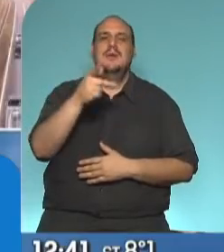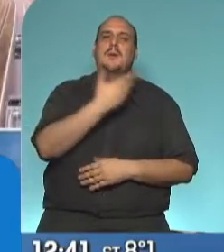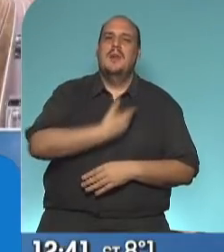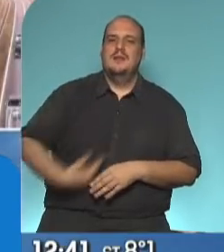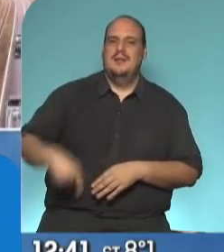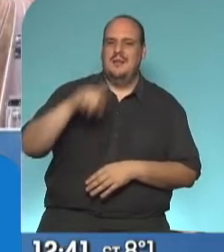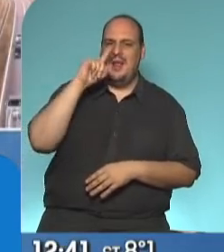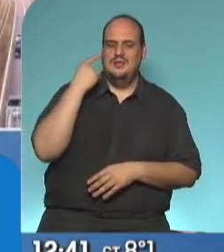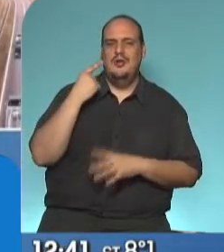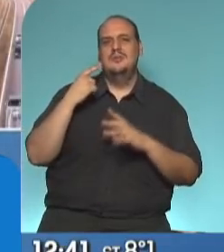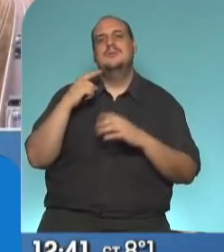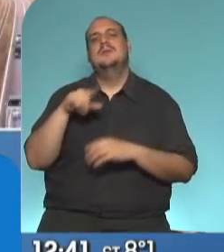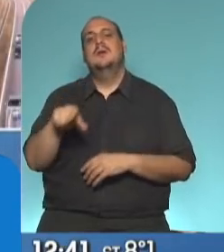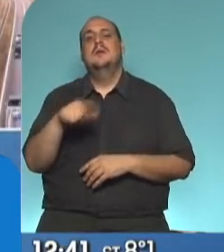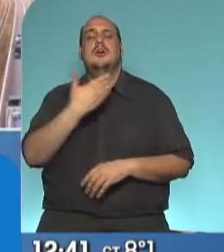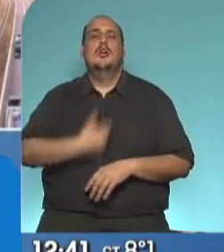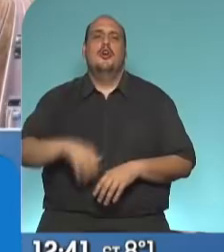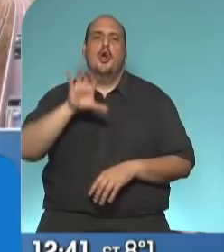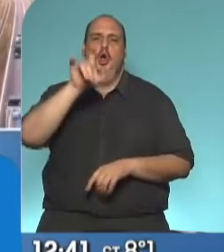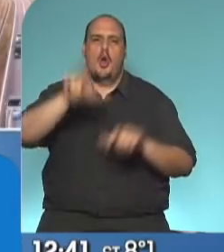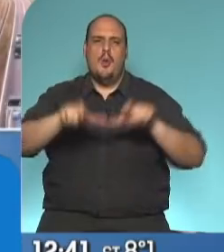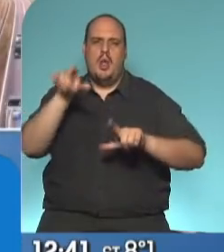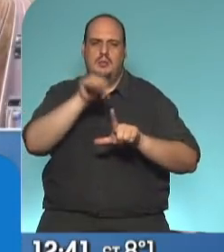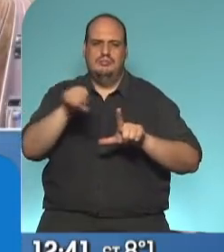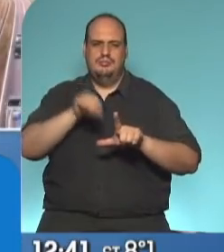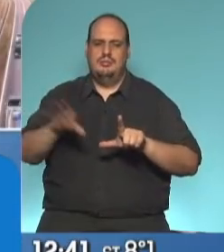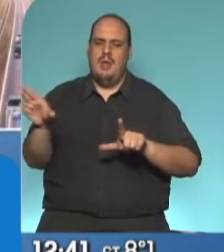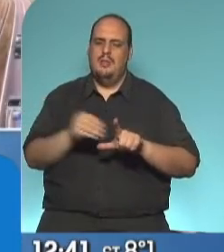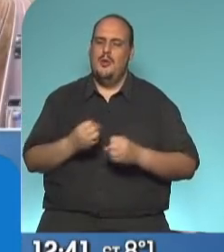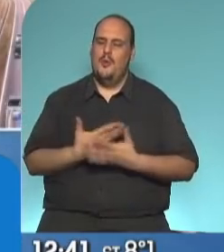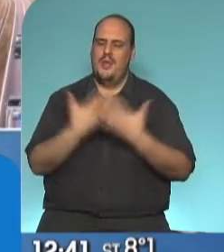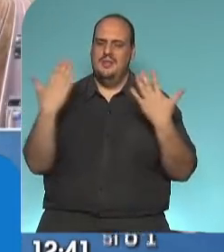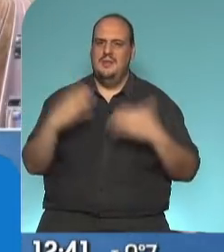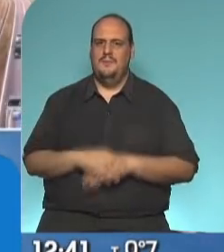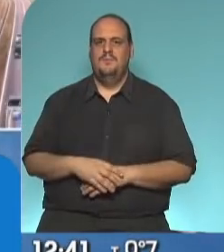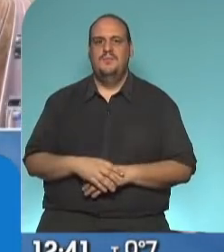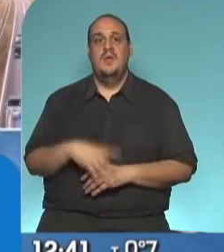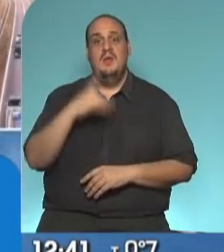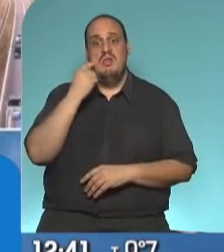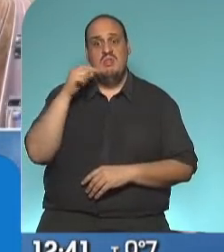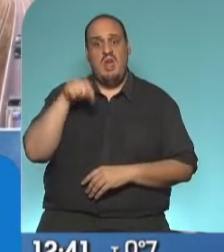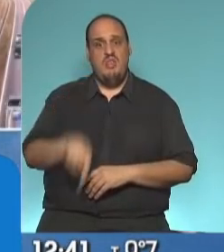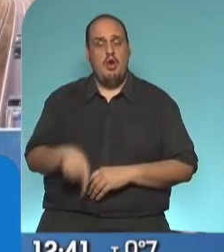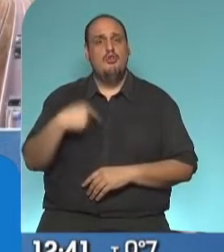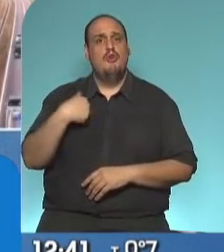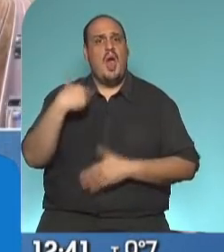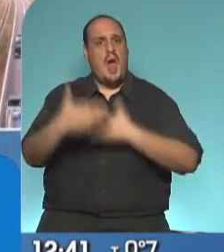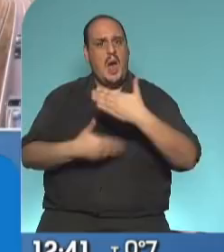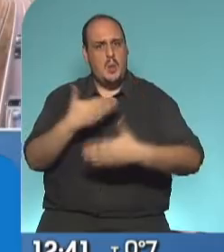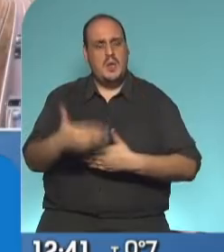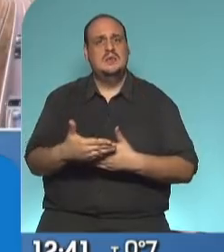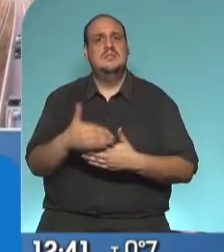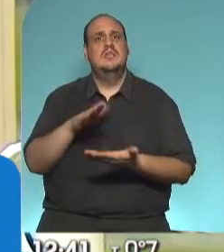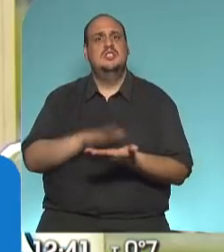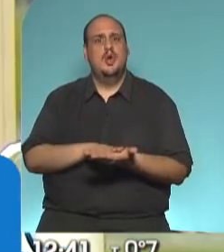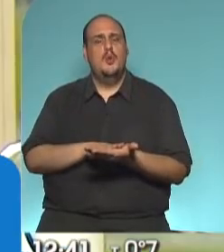la Nación, a todos los gobernadores presentes. Bueno, en el día de hoy estamos concretando avances en la